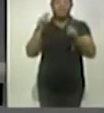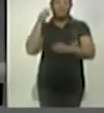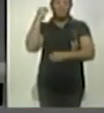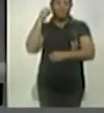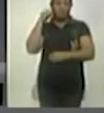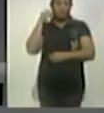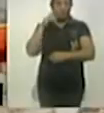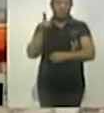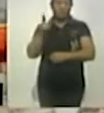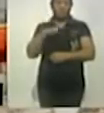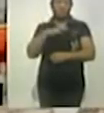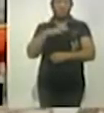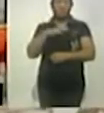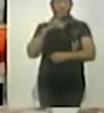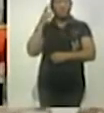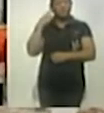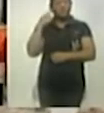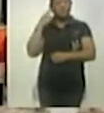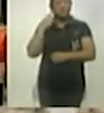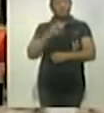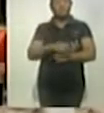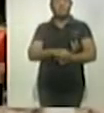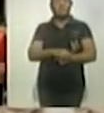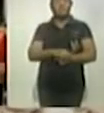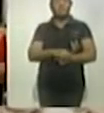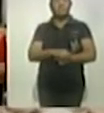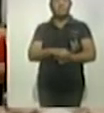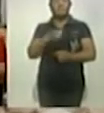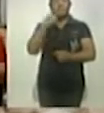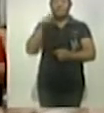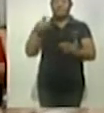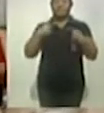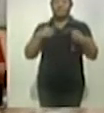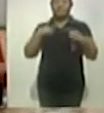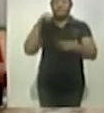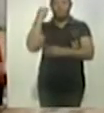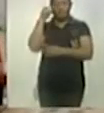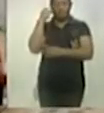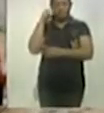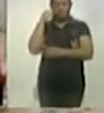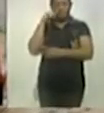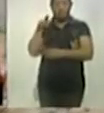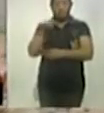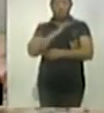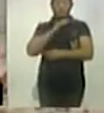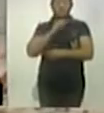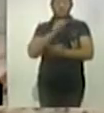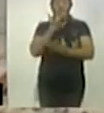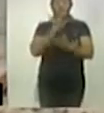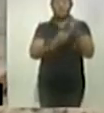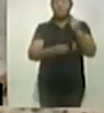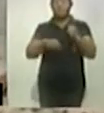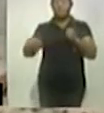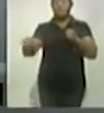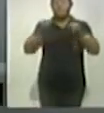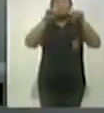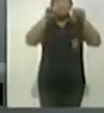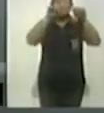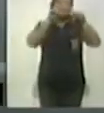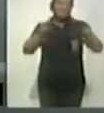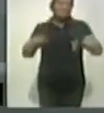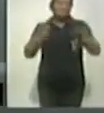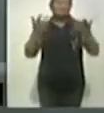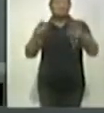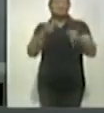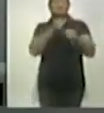pues las alarmas sonaron para dar tiempo a las oaxaqueñas y los oaxaqueños de salir de centros comerciales, de algunas oficinas